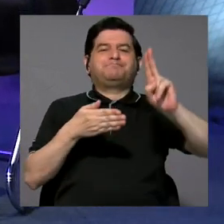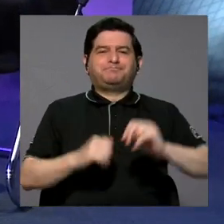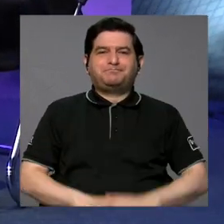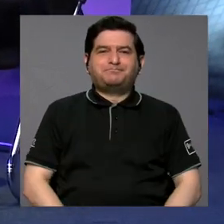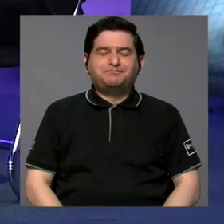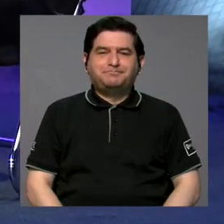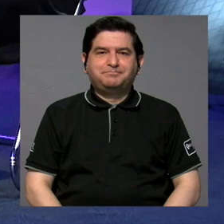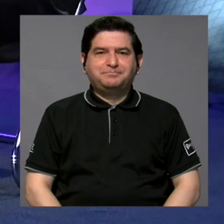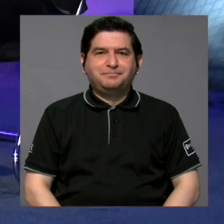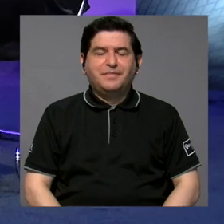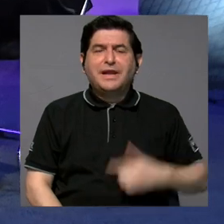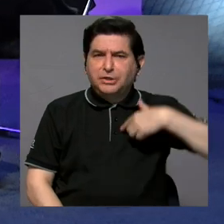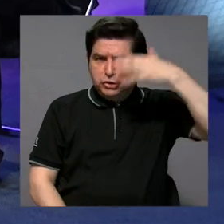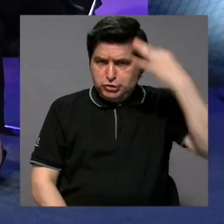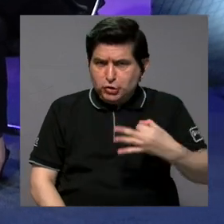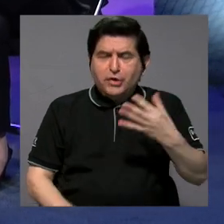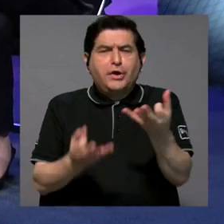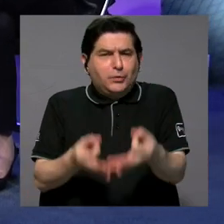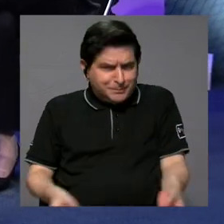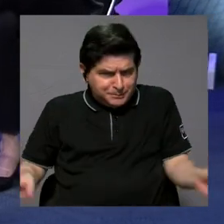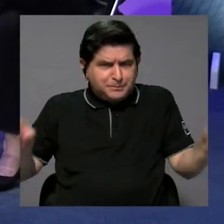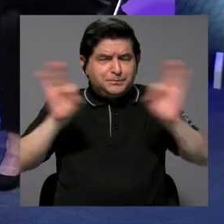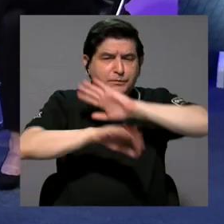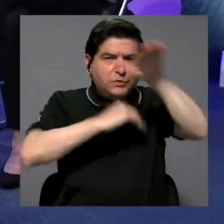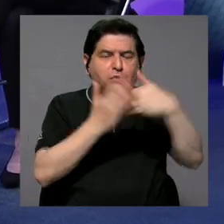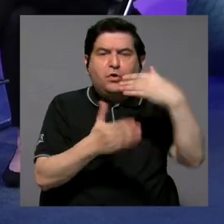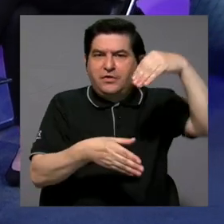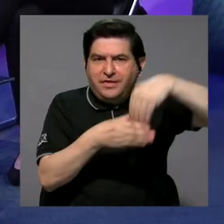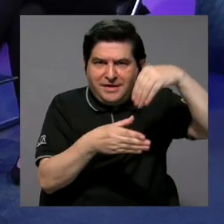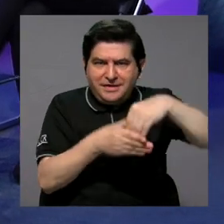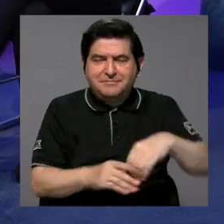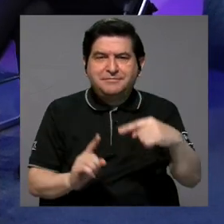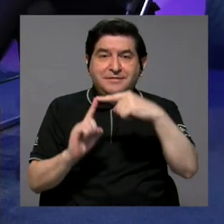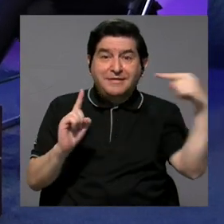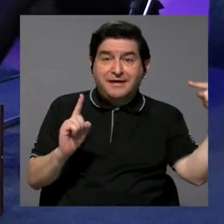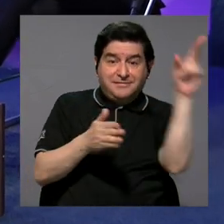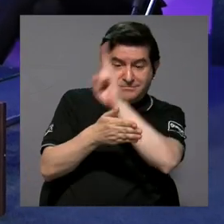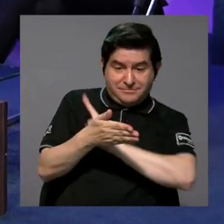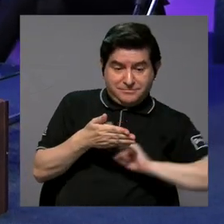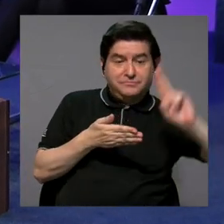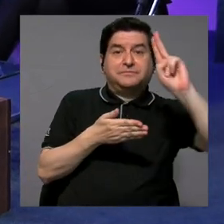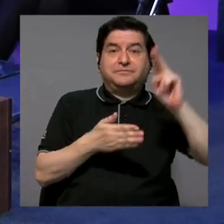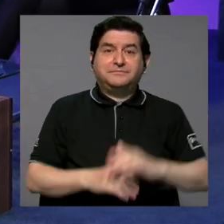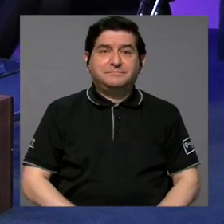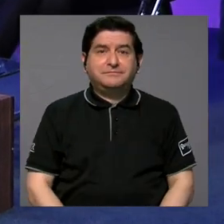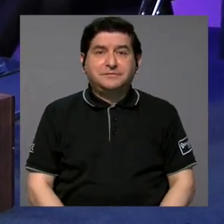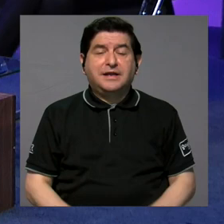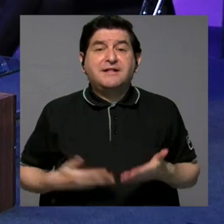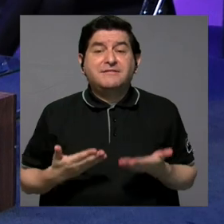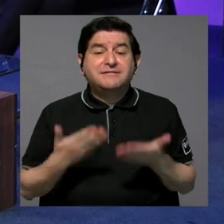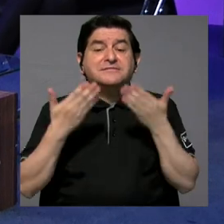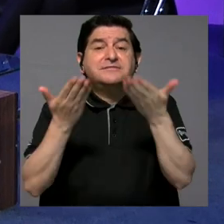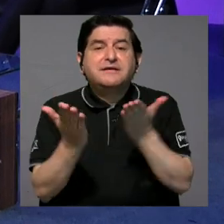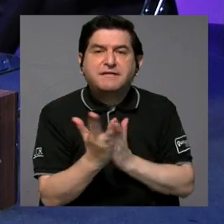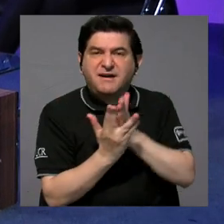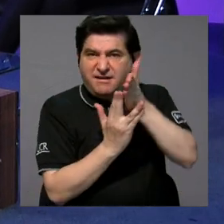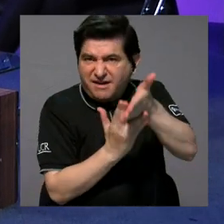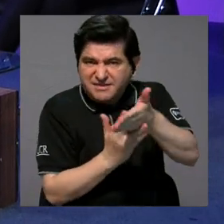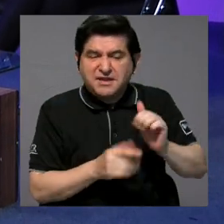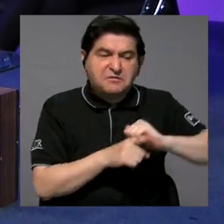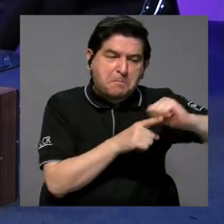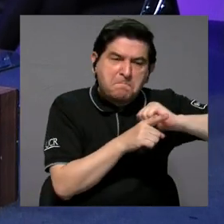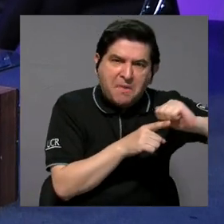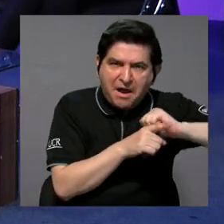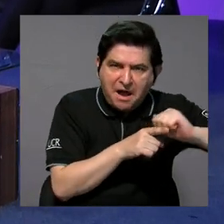universidades, creo que es sumamente importante todo el aporte que desde la academia, verdad, pueda llegar mediante las